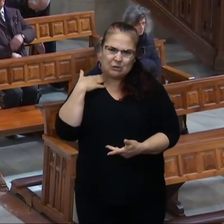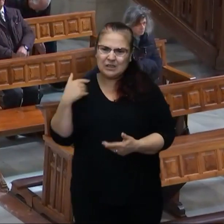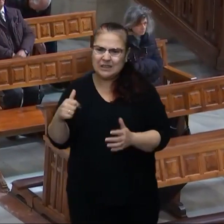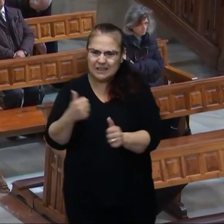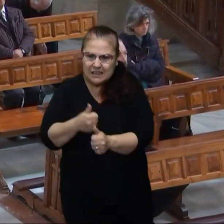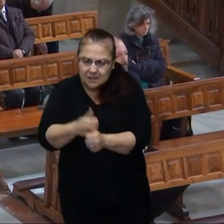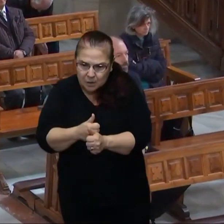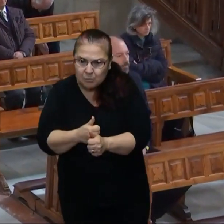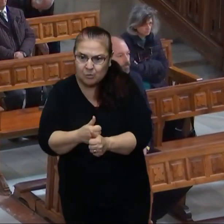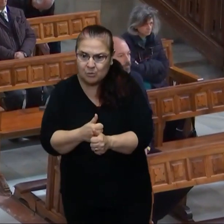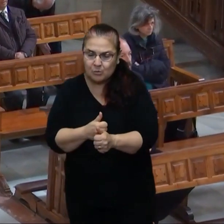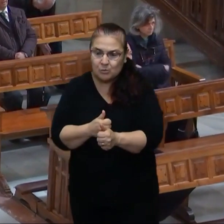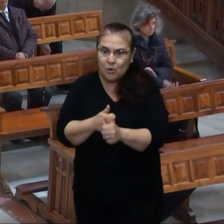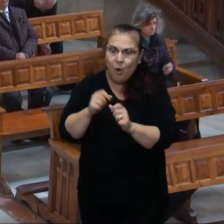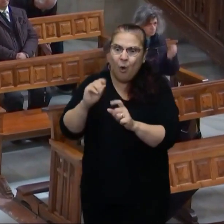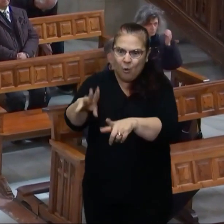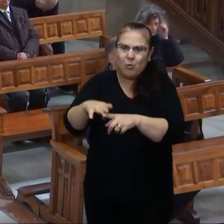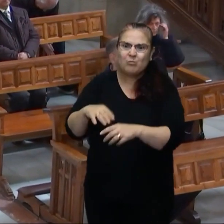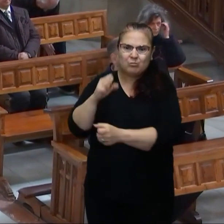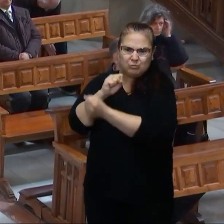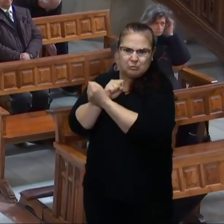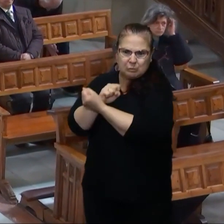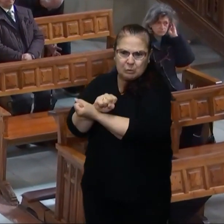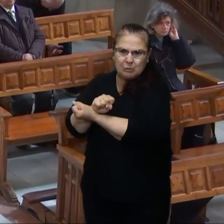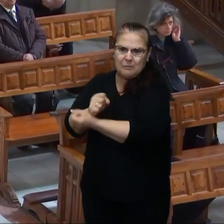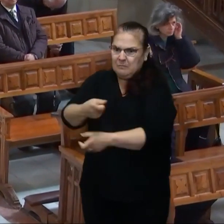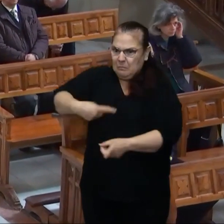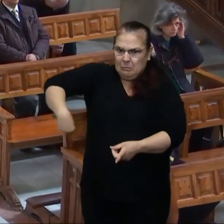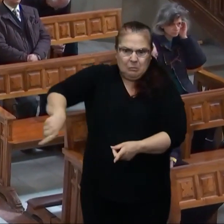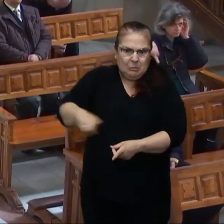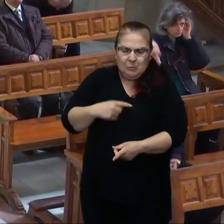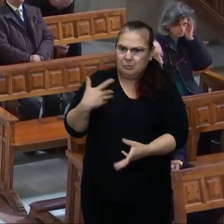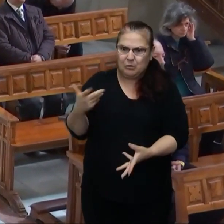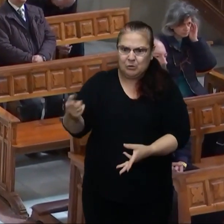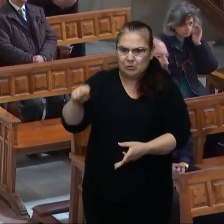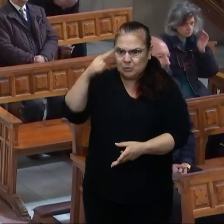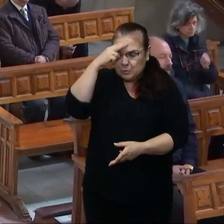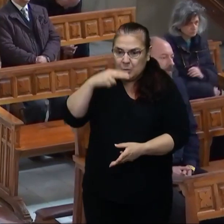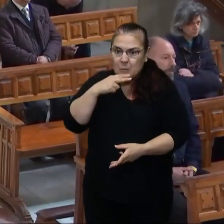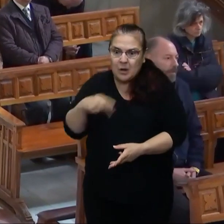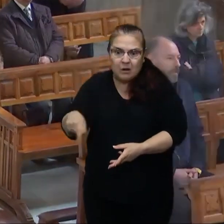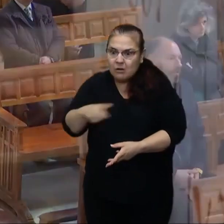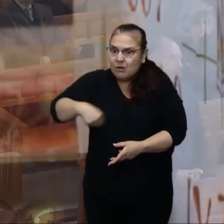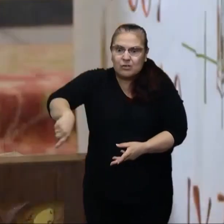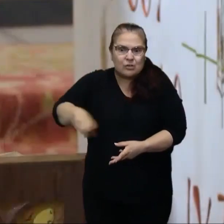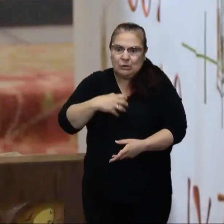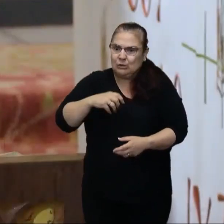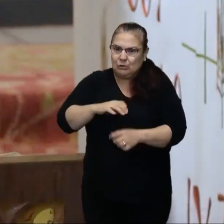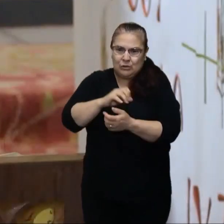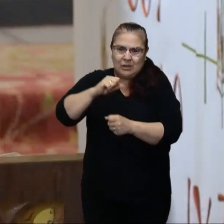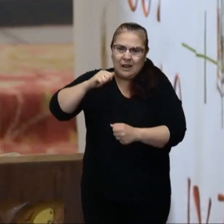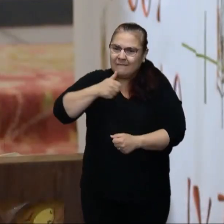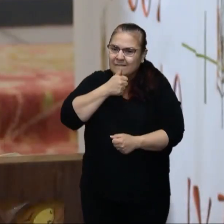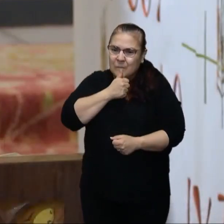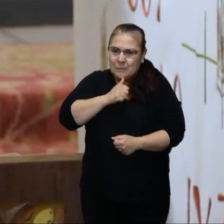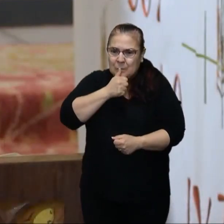discípulos un yugo que ni nosotros ni nuestros padres hemos podido soportar?